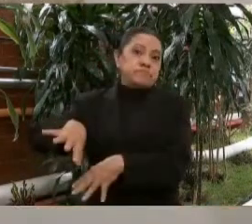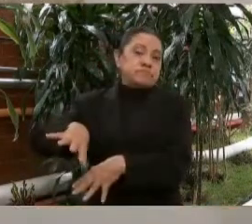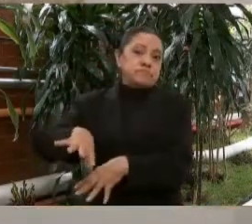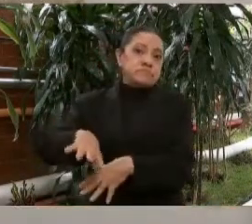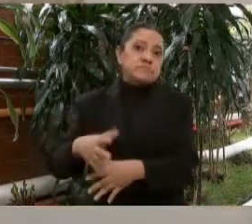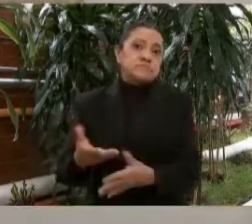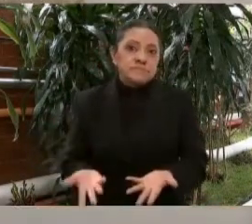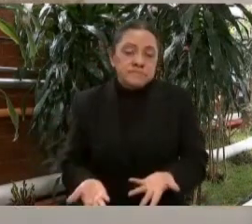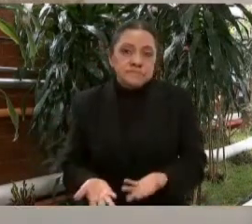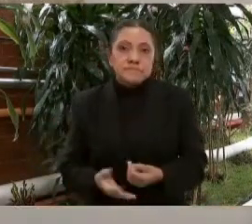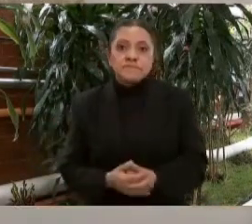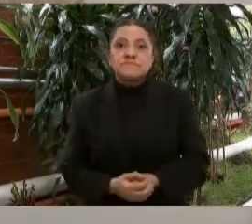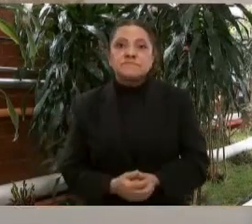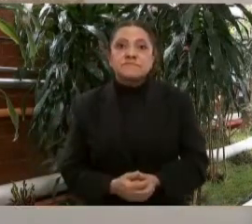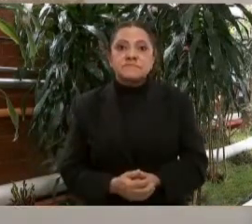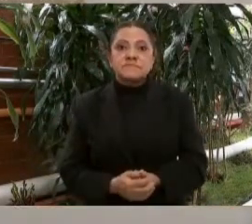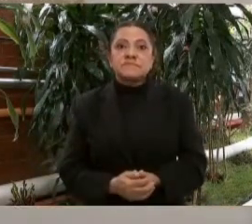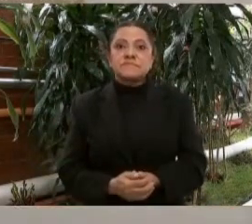Esto